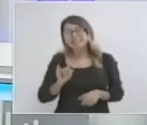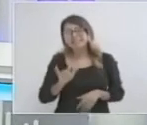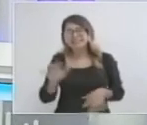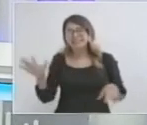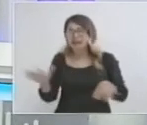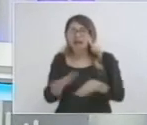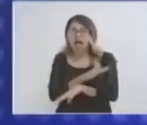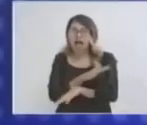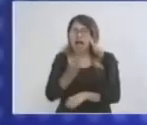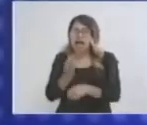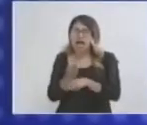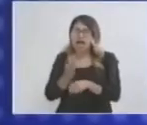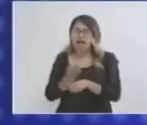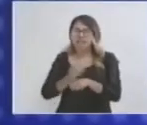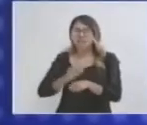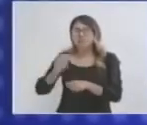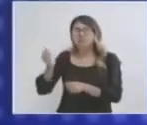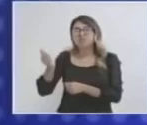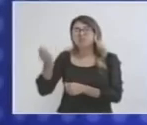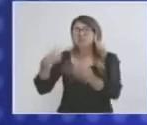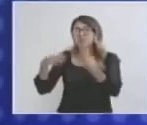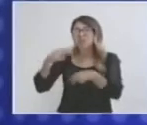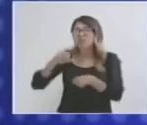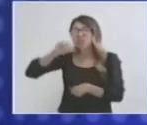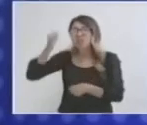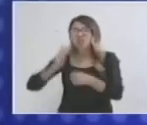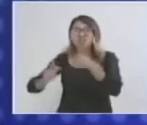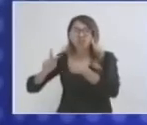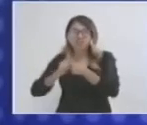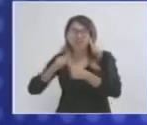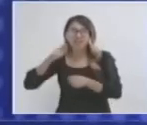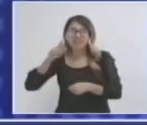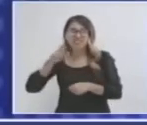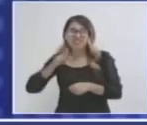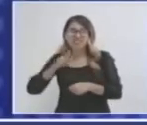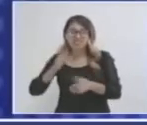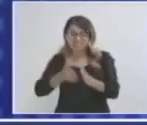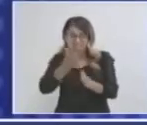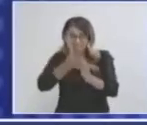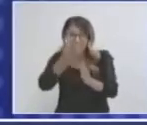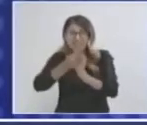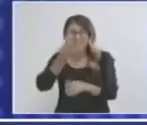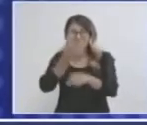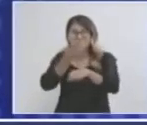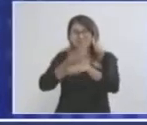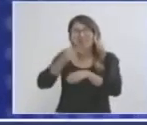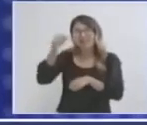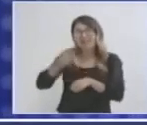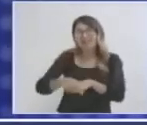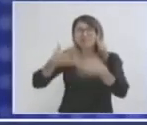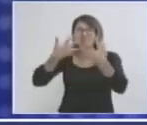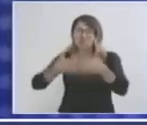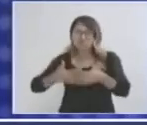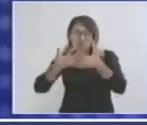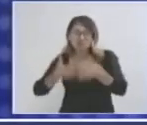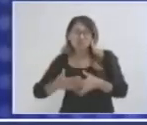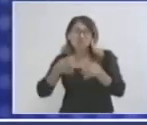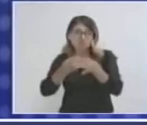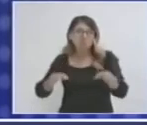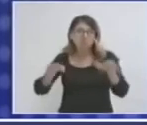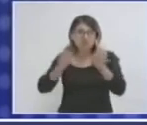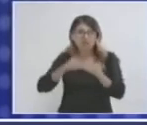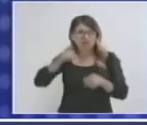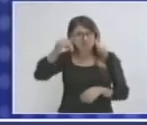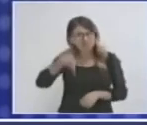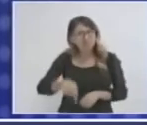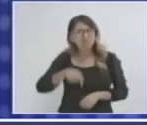cuestión de las empresas de fuera que vienen aquí, creo que ya el último año, un porcentaje de empresas muy importante del Estado